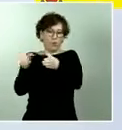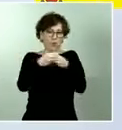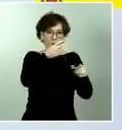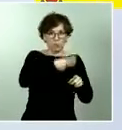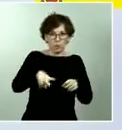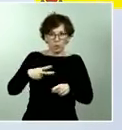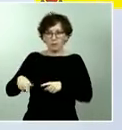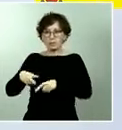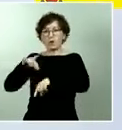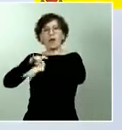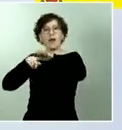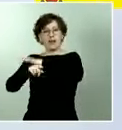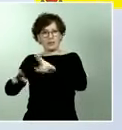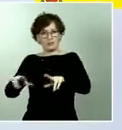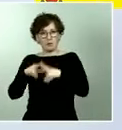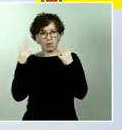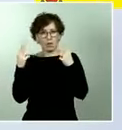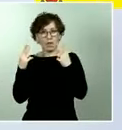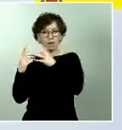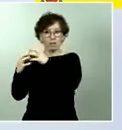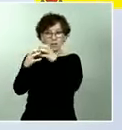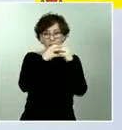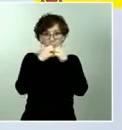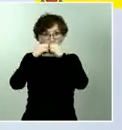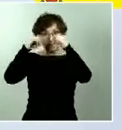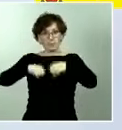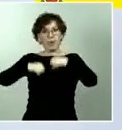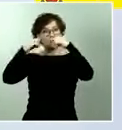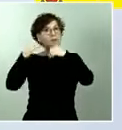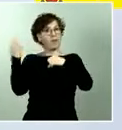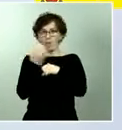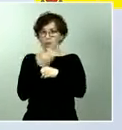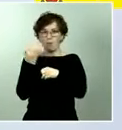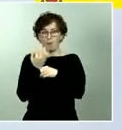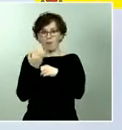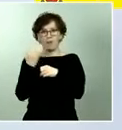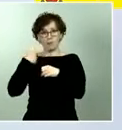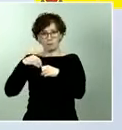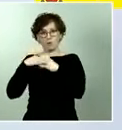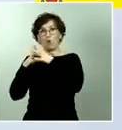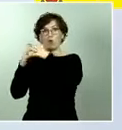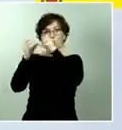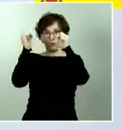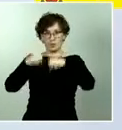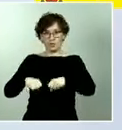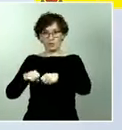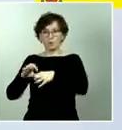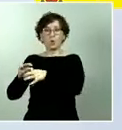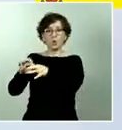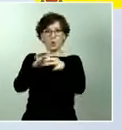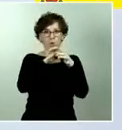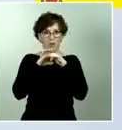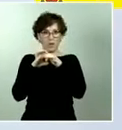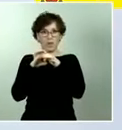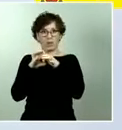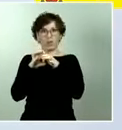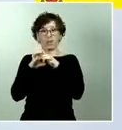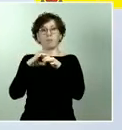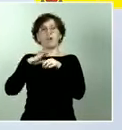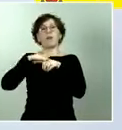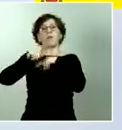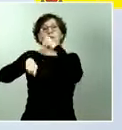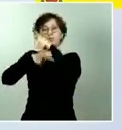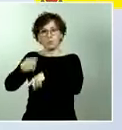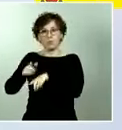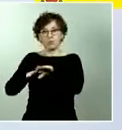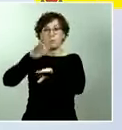búsqueda del consenso, del acuerdo y la unidad como andamio para la reconstrucción y